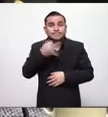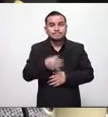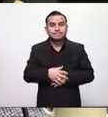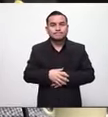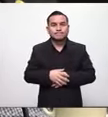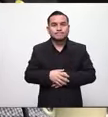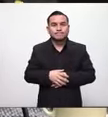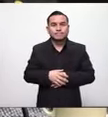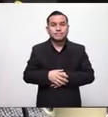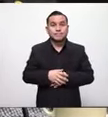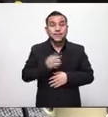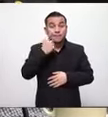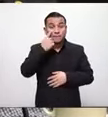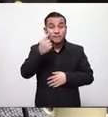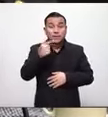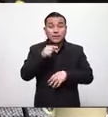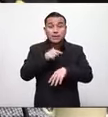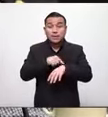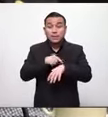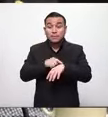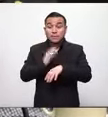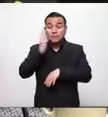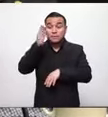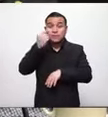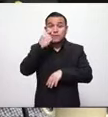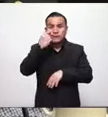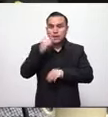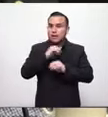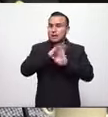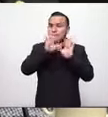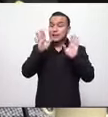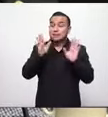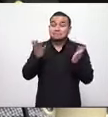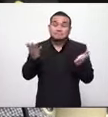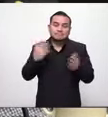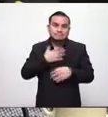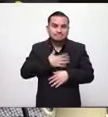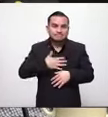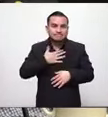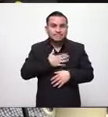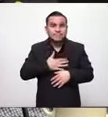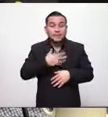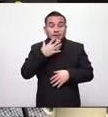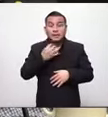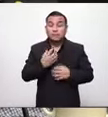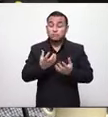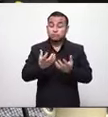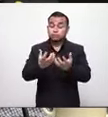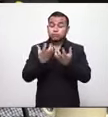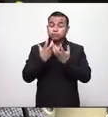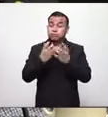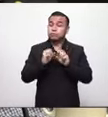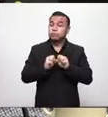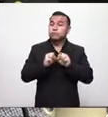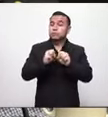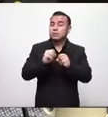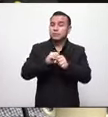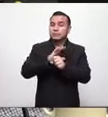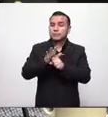el tiempo no dará la razón pero lastimosamente vamos a tener consecuencias muy graves